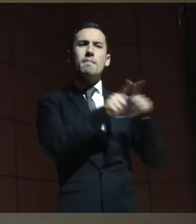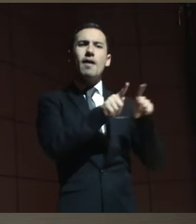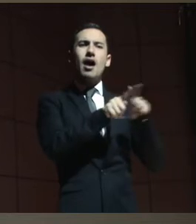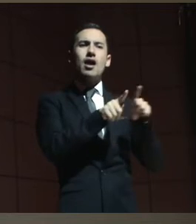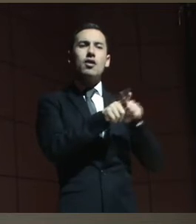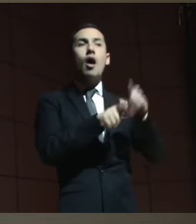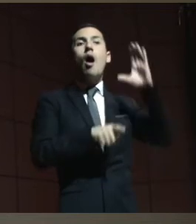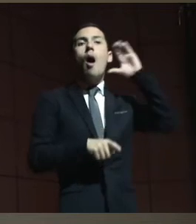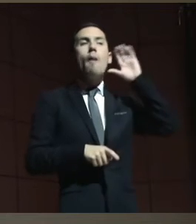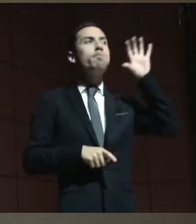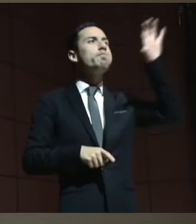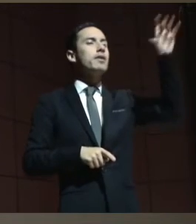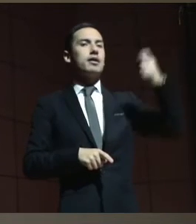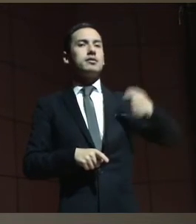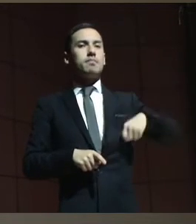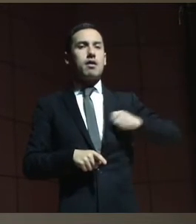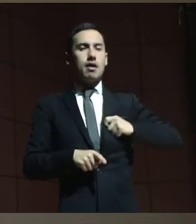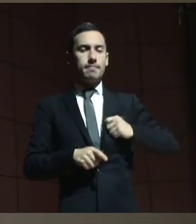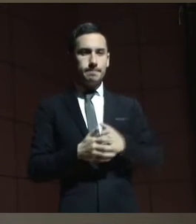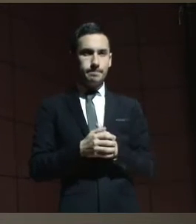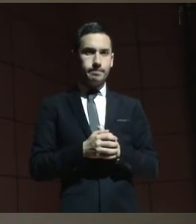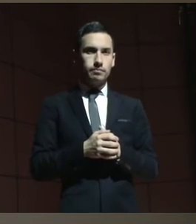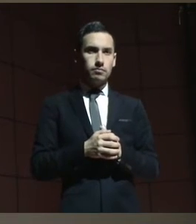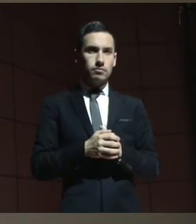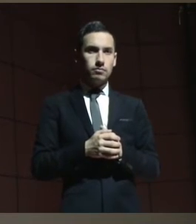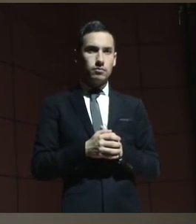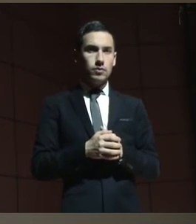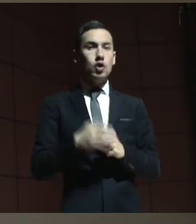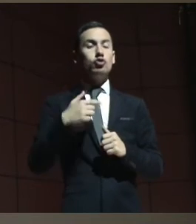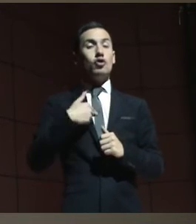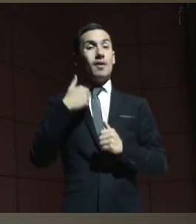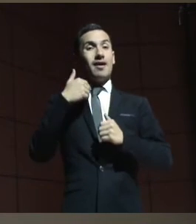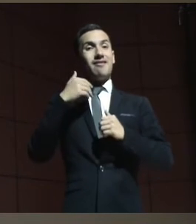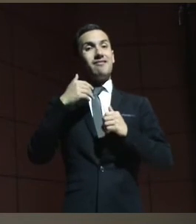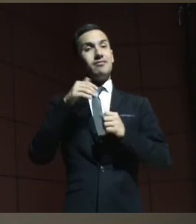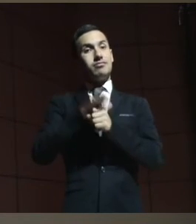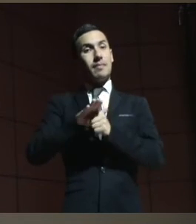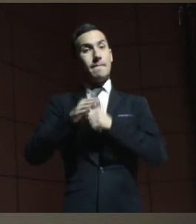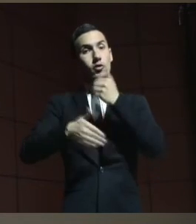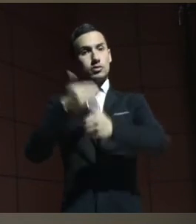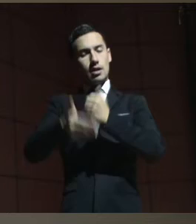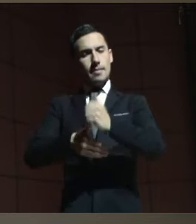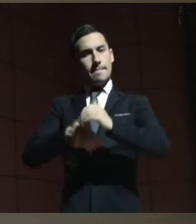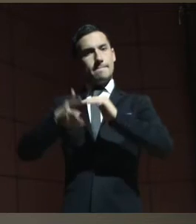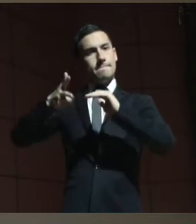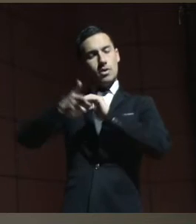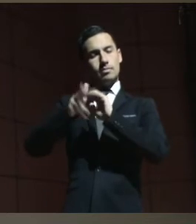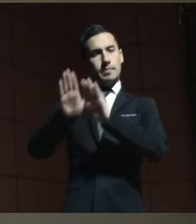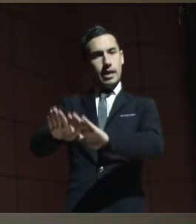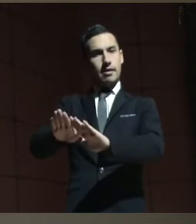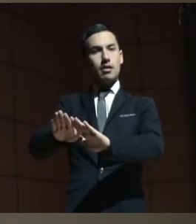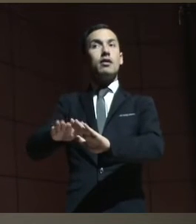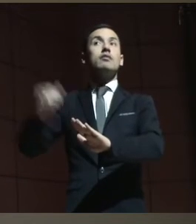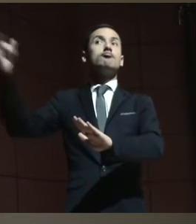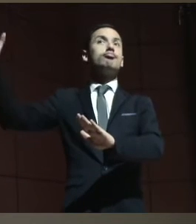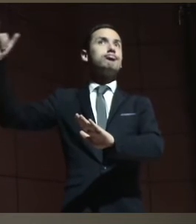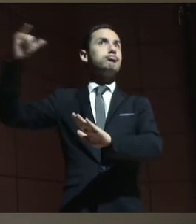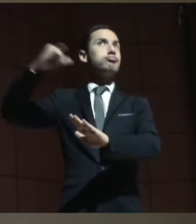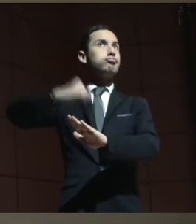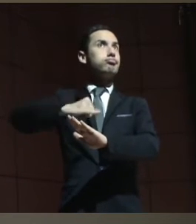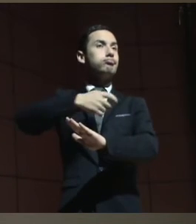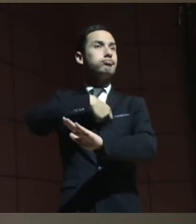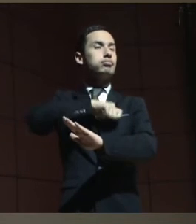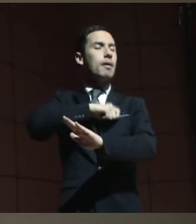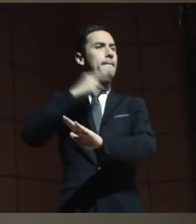estaba en España. Entonces suspendí los plazos procesales y esperamos a su hermano. Y el